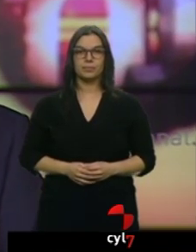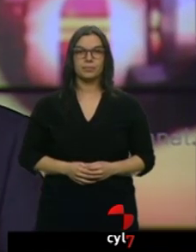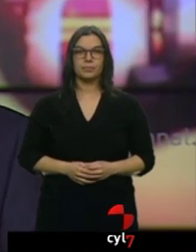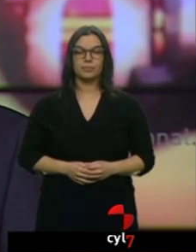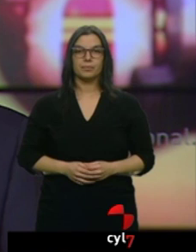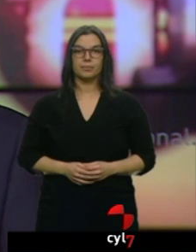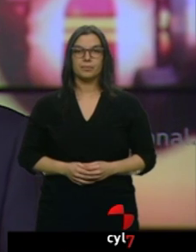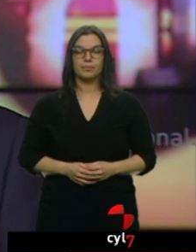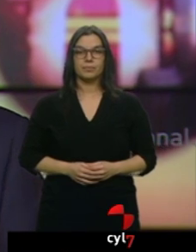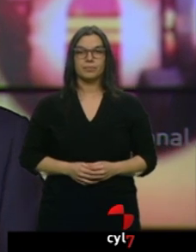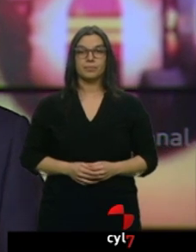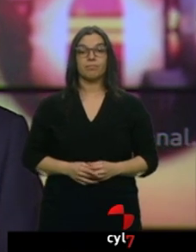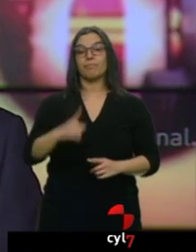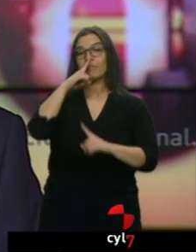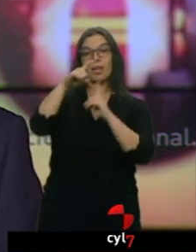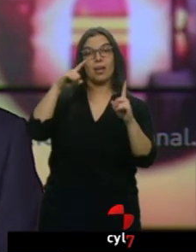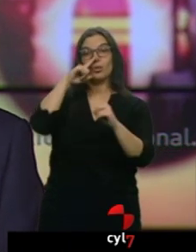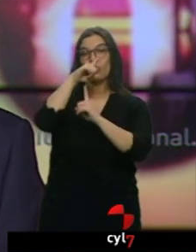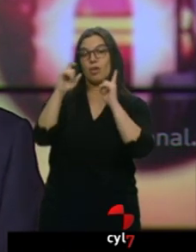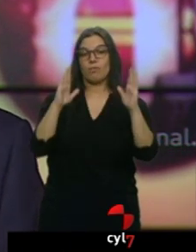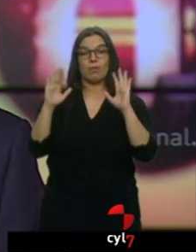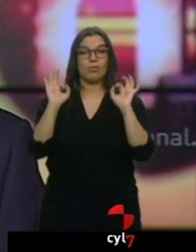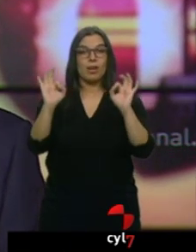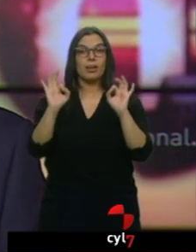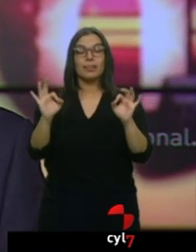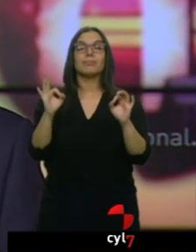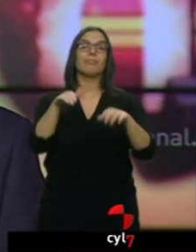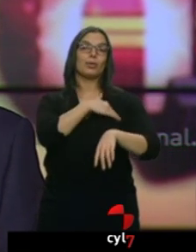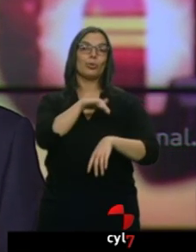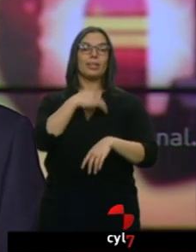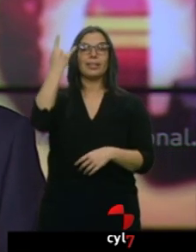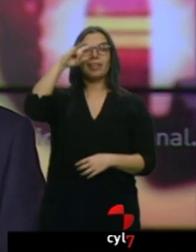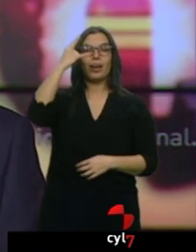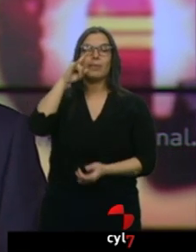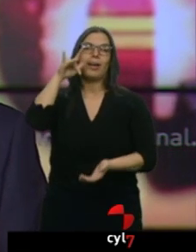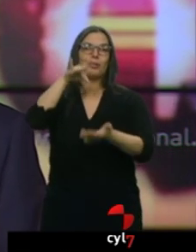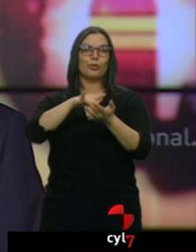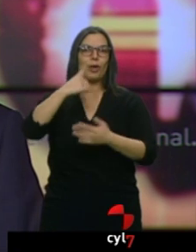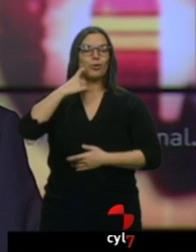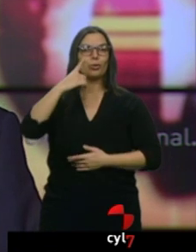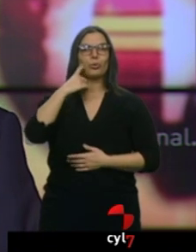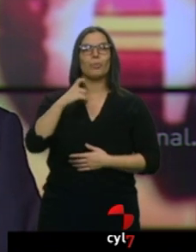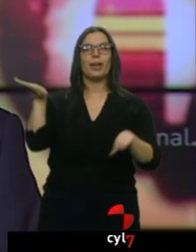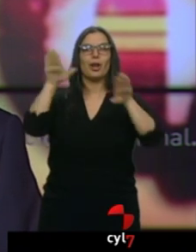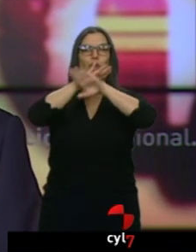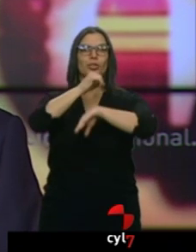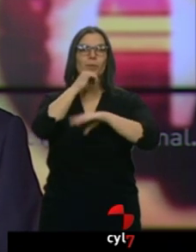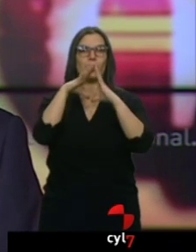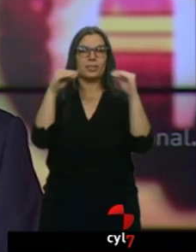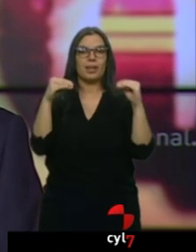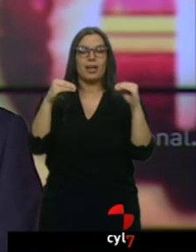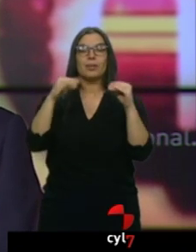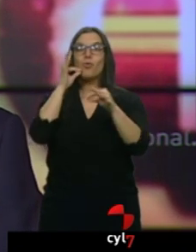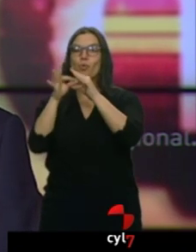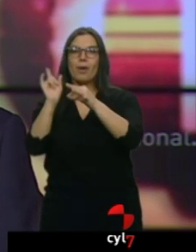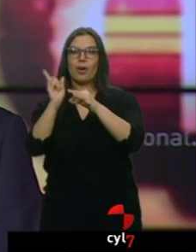Como todos los años por estas fechas, los estudiantes de Salamanca celebran la tradicional nochevieja universitaria. En vez de uvas, tomaron gominolas y se lo